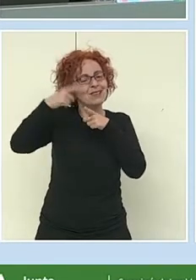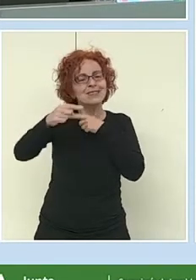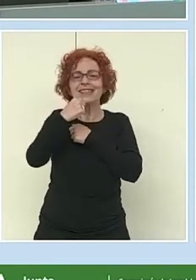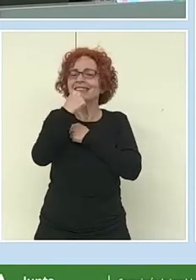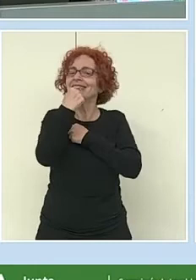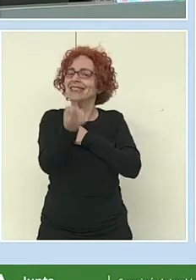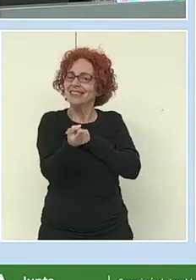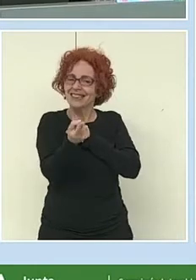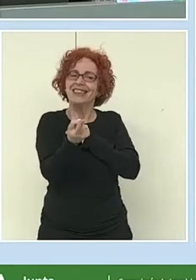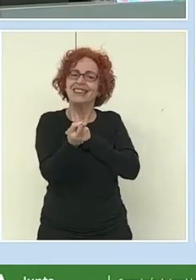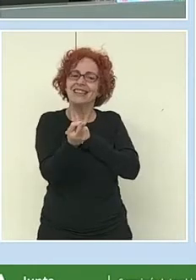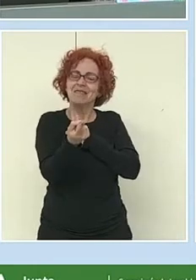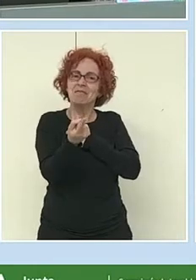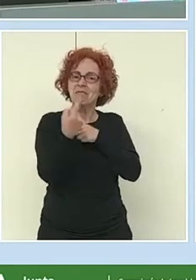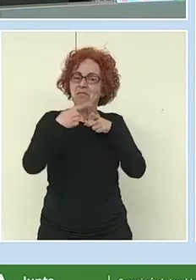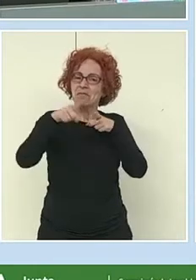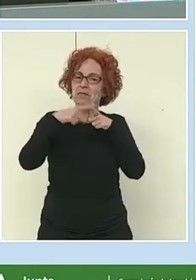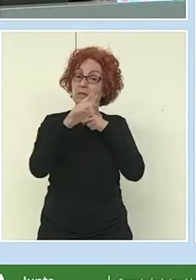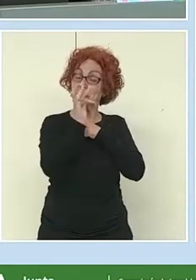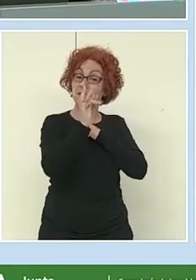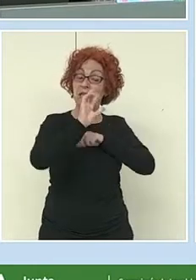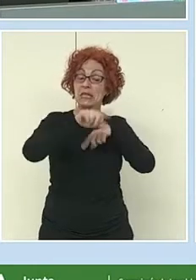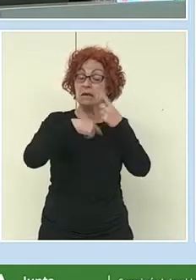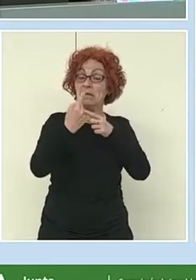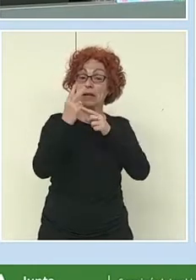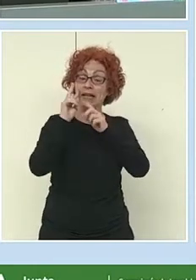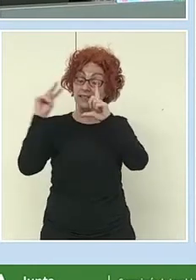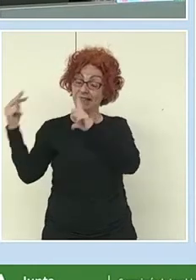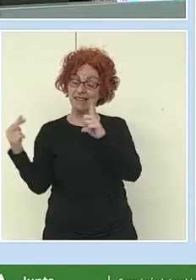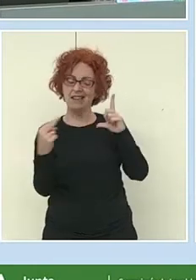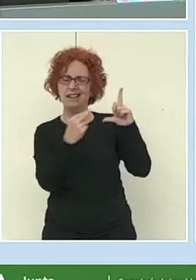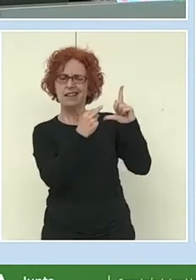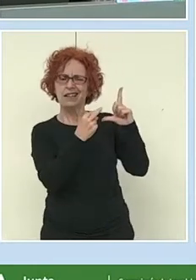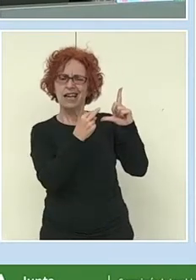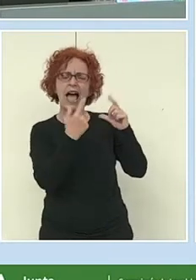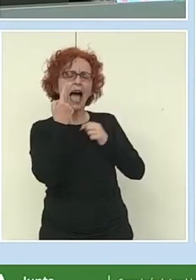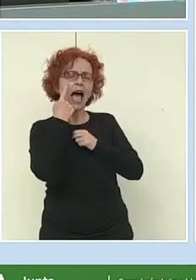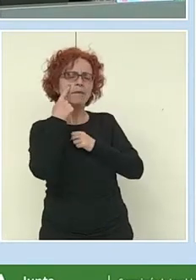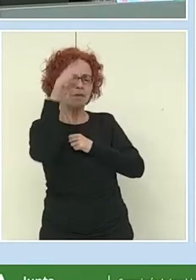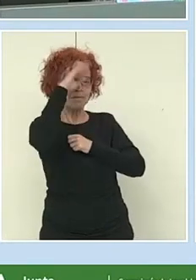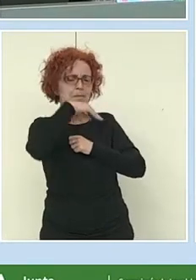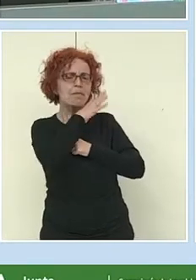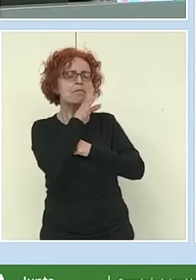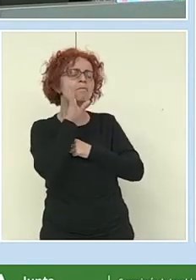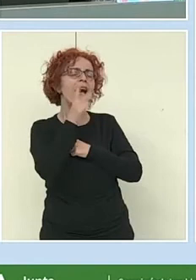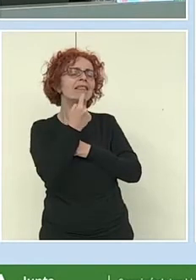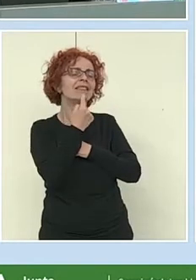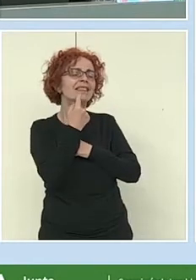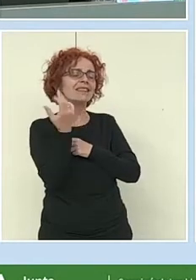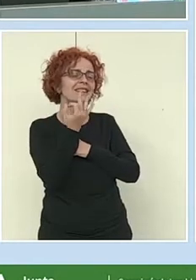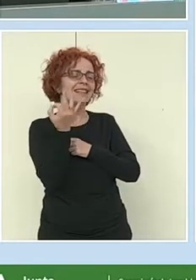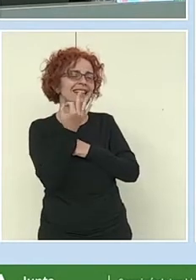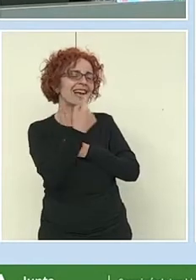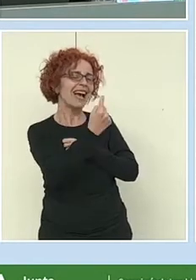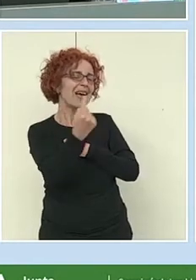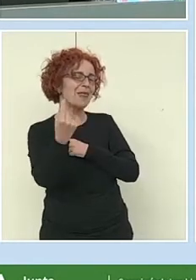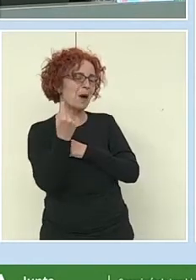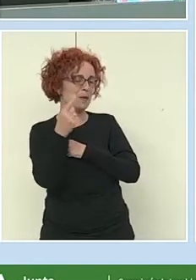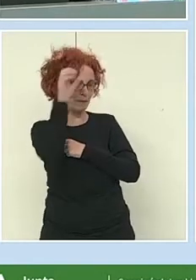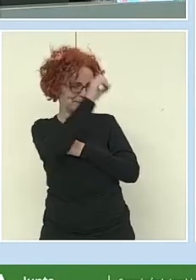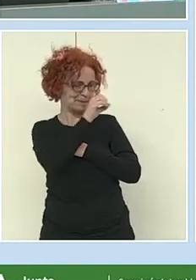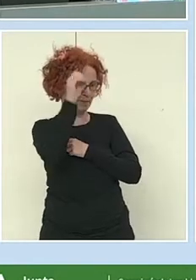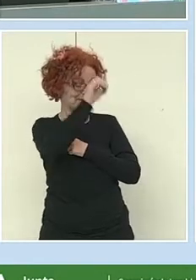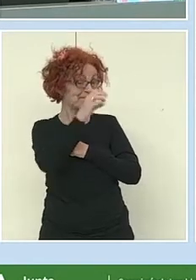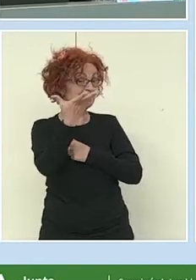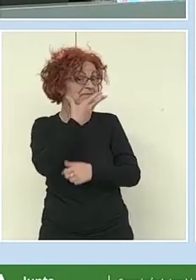proyecte a ellas y a ellos para que vean qué han dicho sus padres de cada cual, ¿no? Y es muy chulo